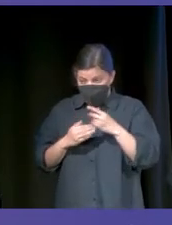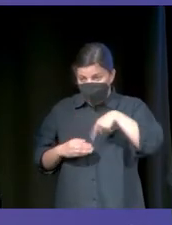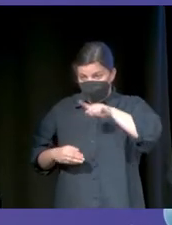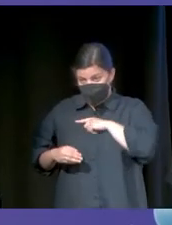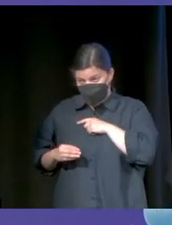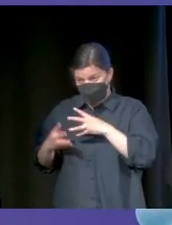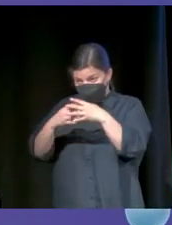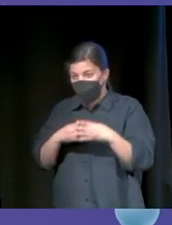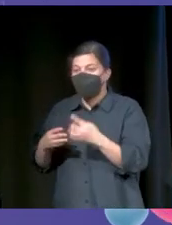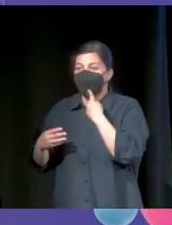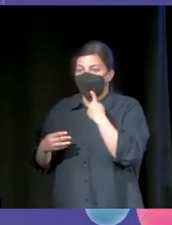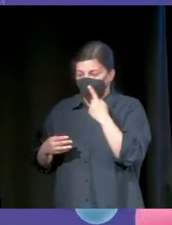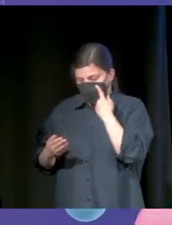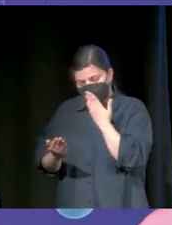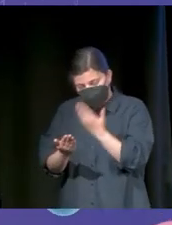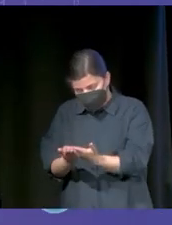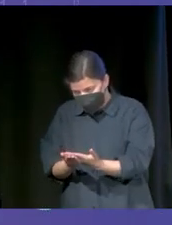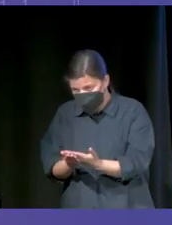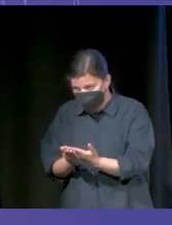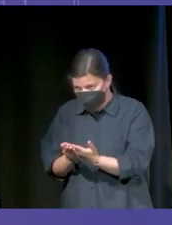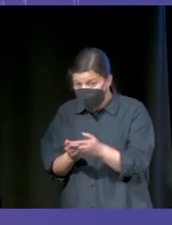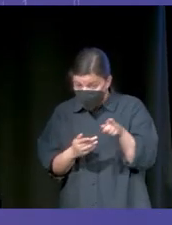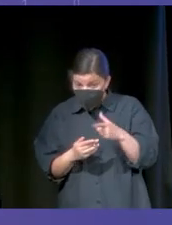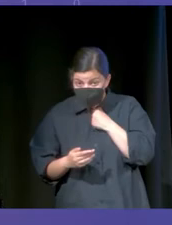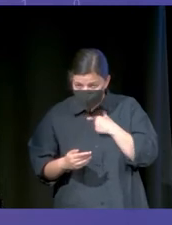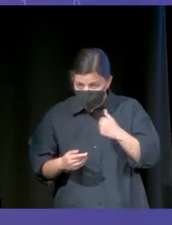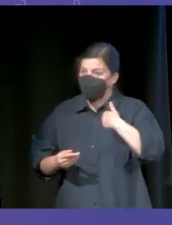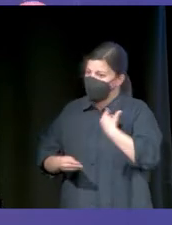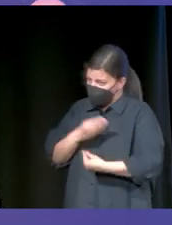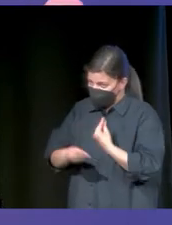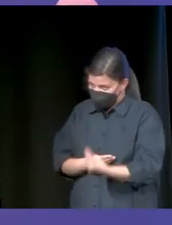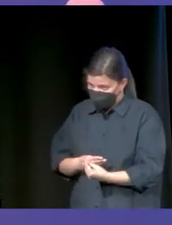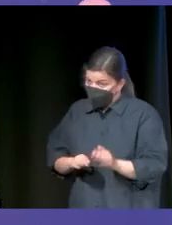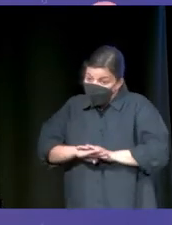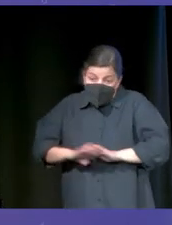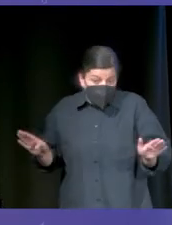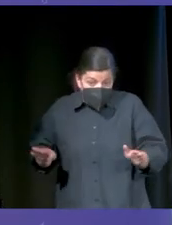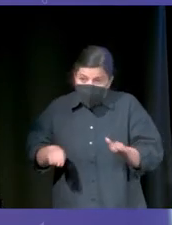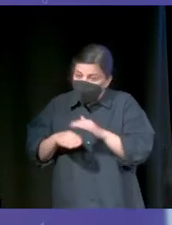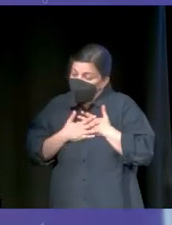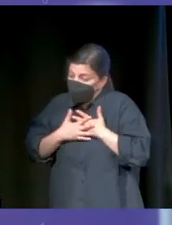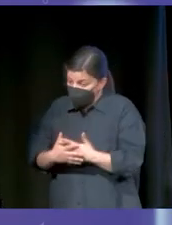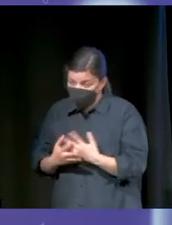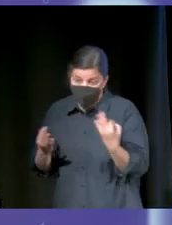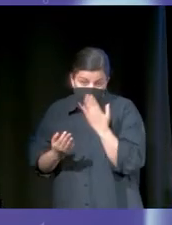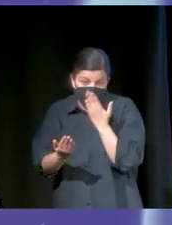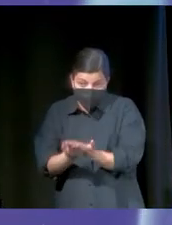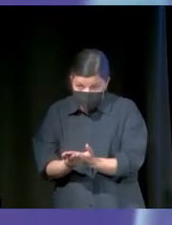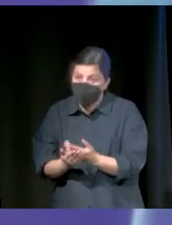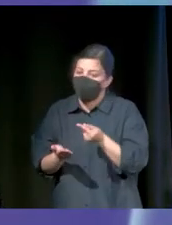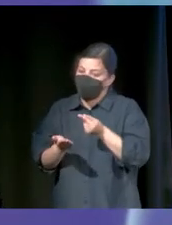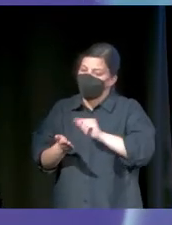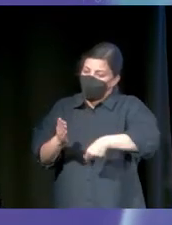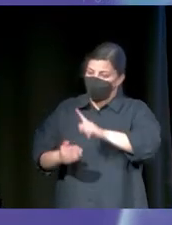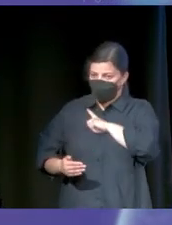Unidos. Y le dije, mira, honestamente, ¿te ha gustado eso? Sí, lo he hecho yo. Y ya está tú. Y lo siento, pero a veces hay que ser honesto. Y nos contrato a nosotros.